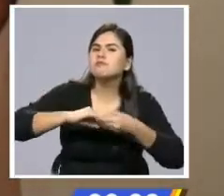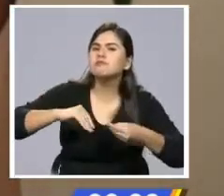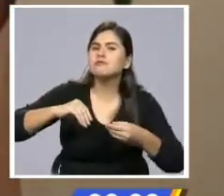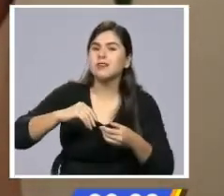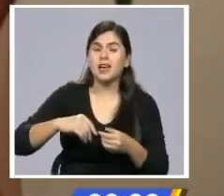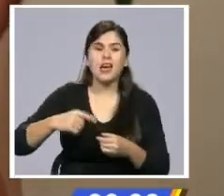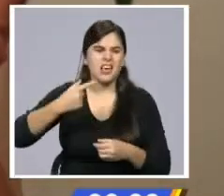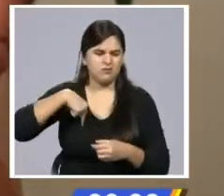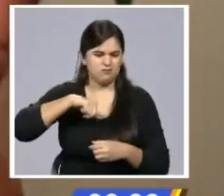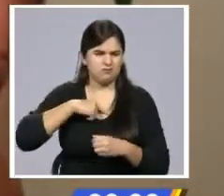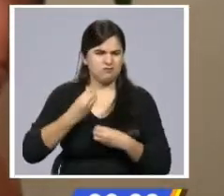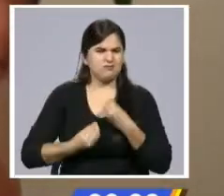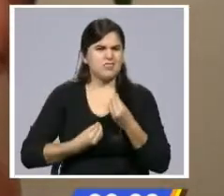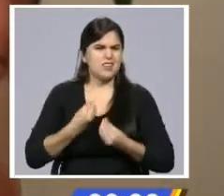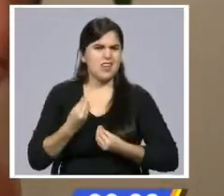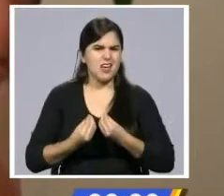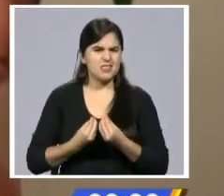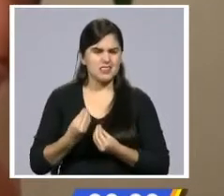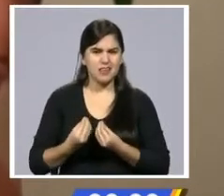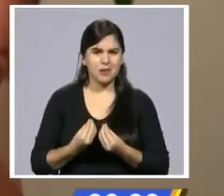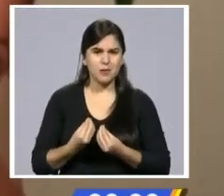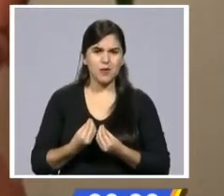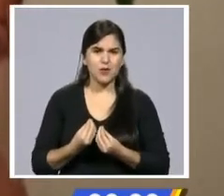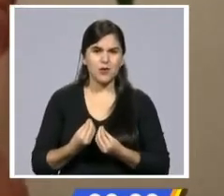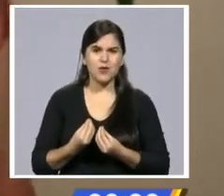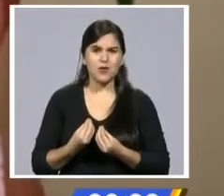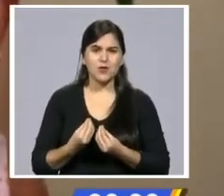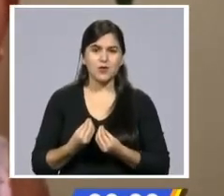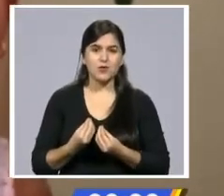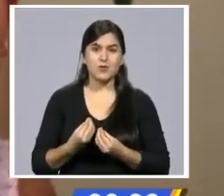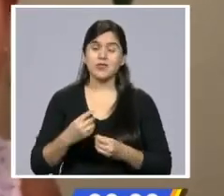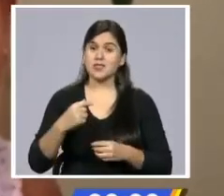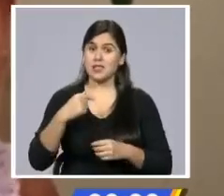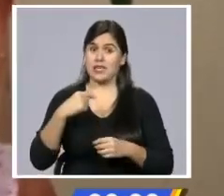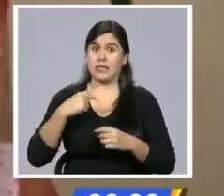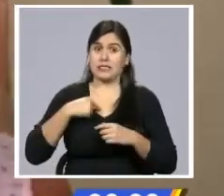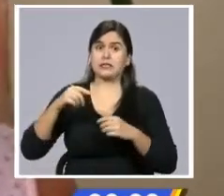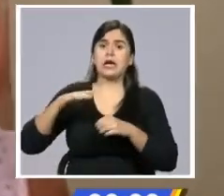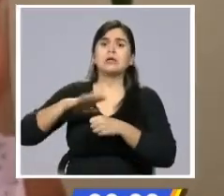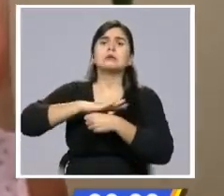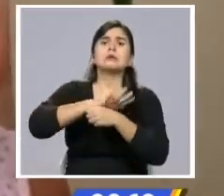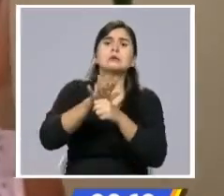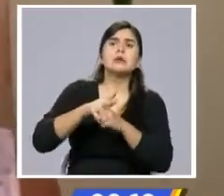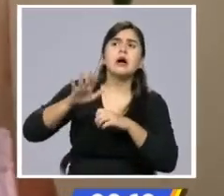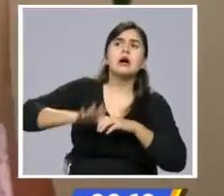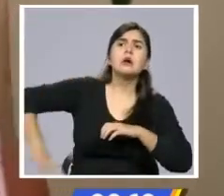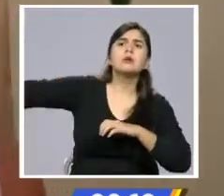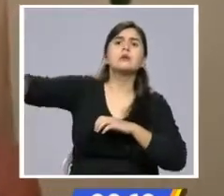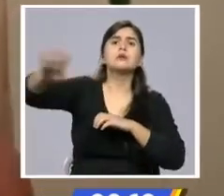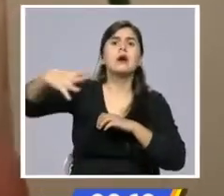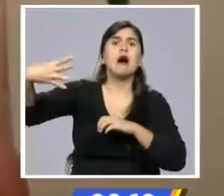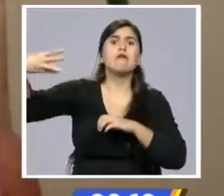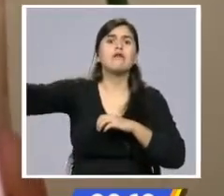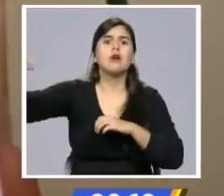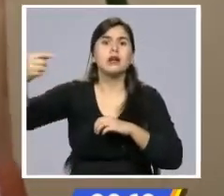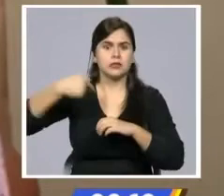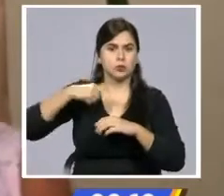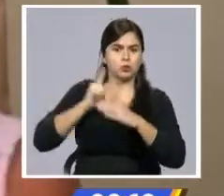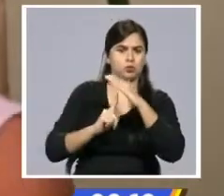mientras que está el coronavirus y quédmonos en casita.